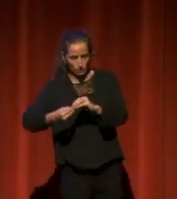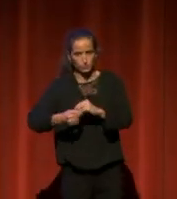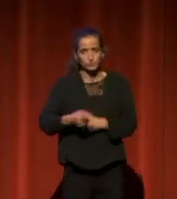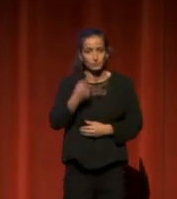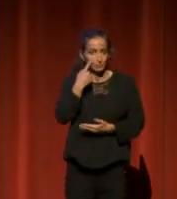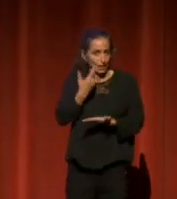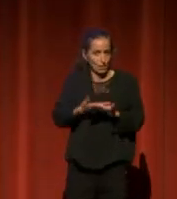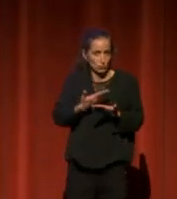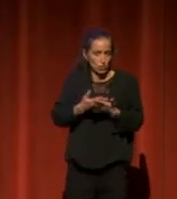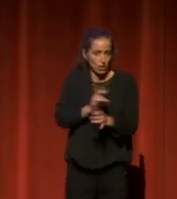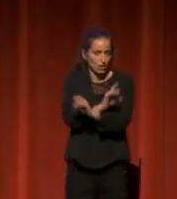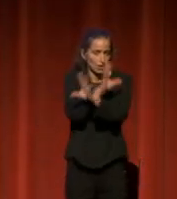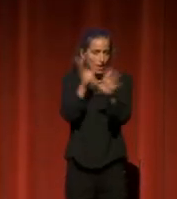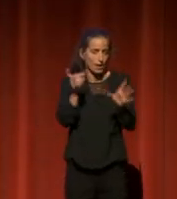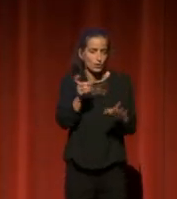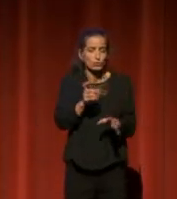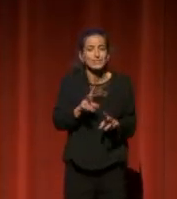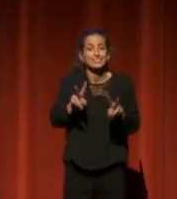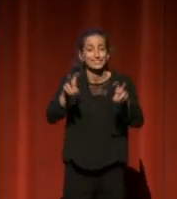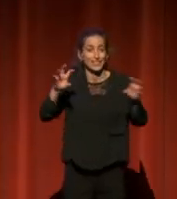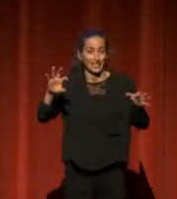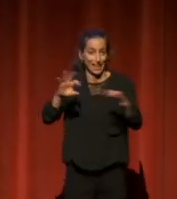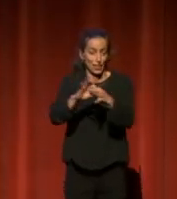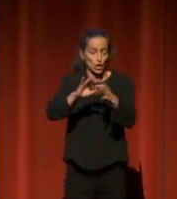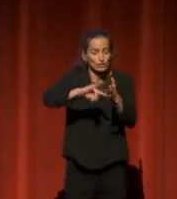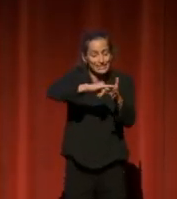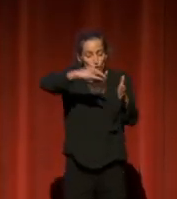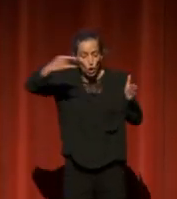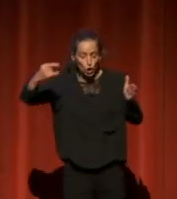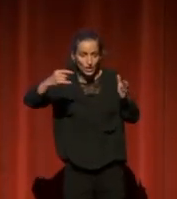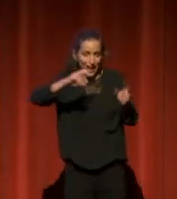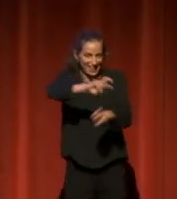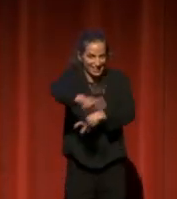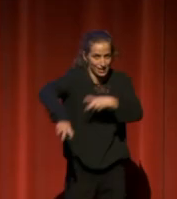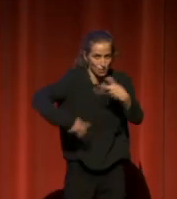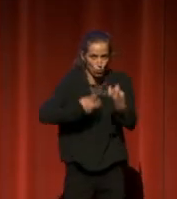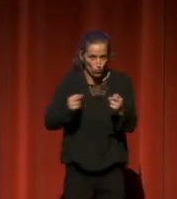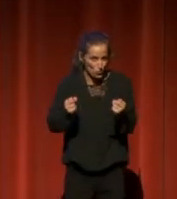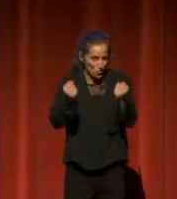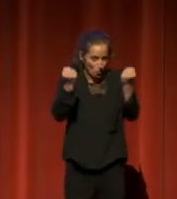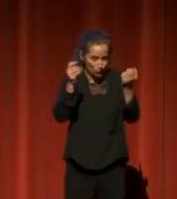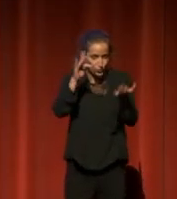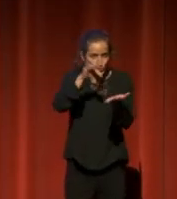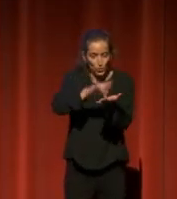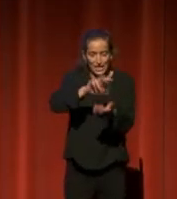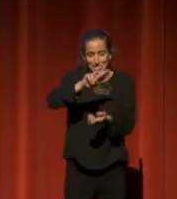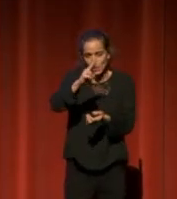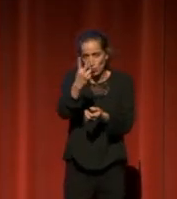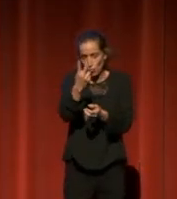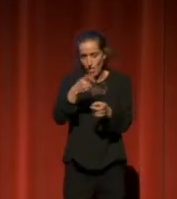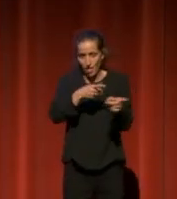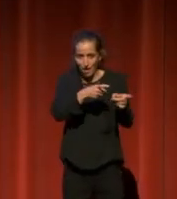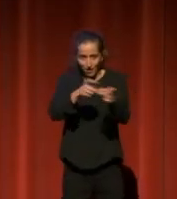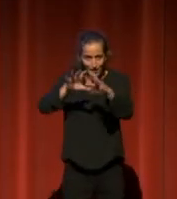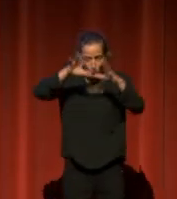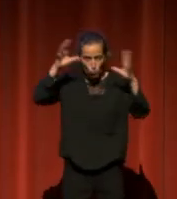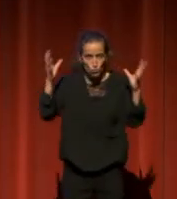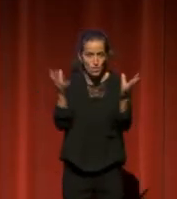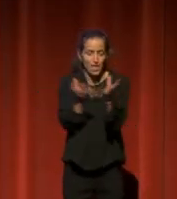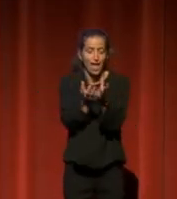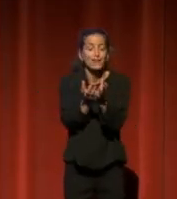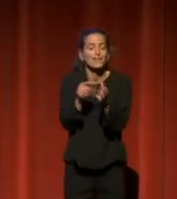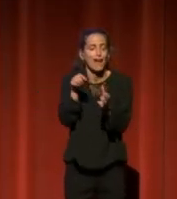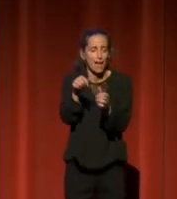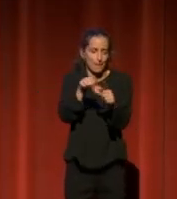en relación con la revolución tecnológica que comienza tras la Segunda Guerra Mundial. Y voy a hacer un